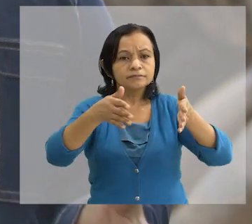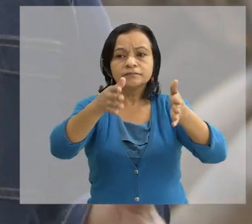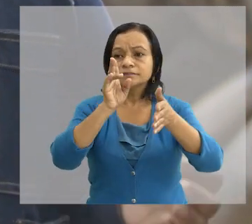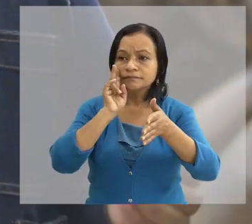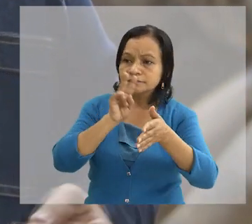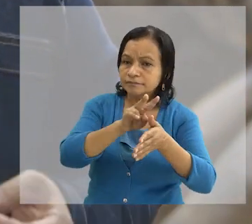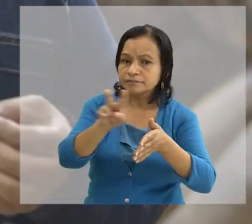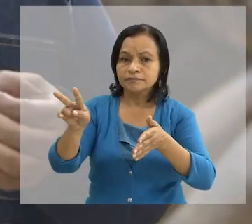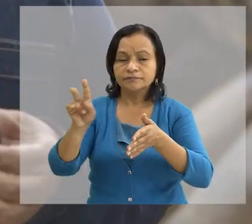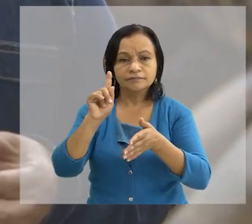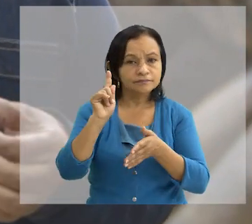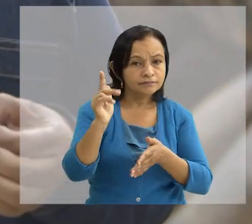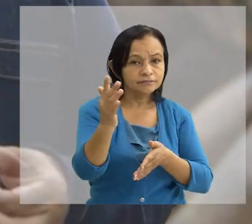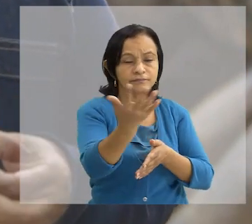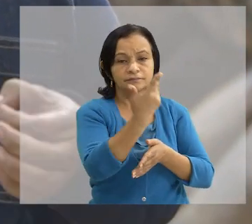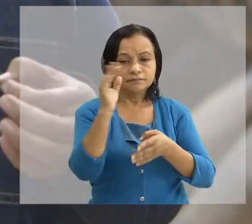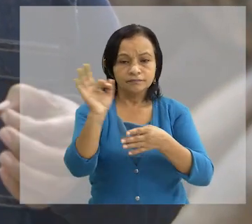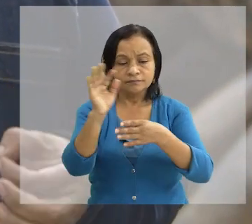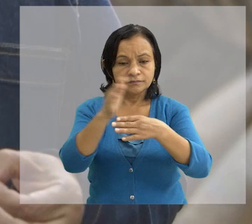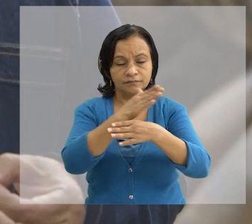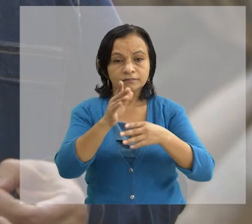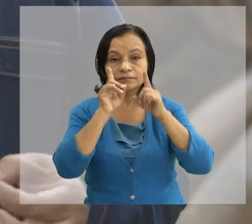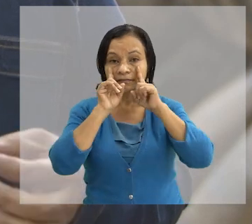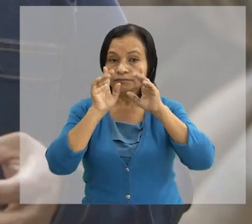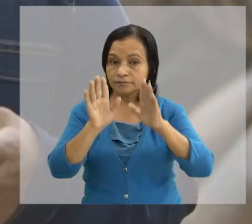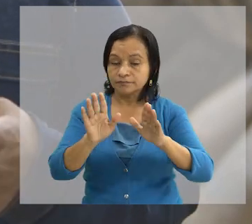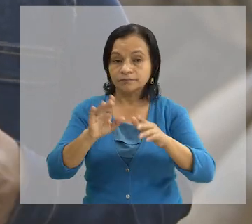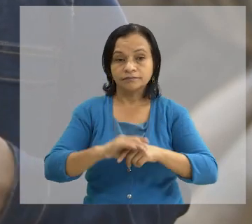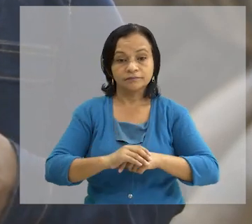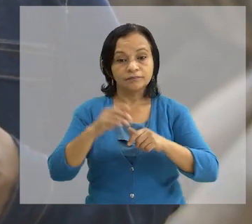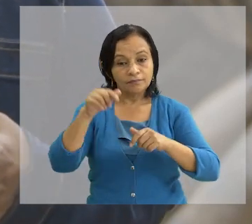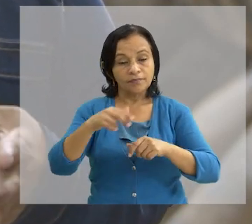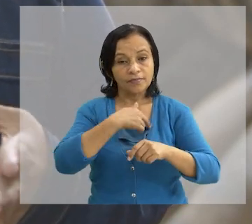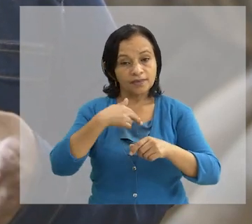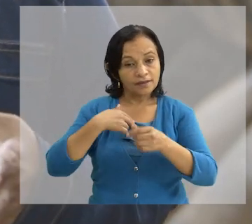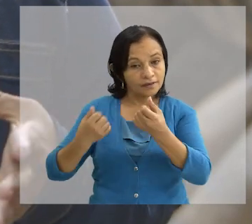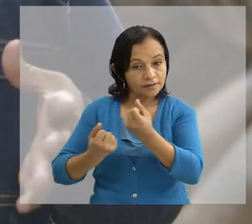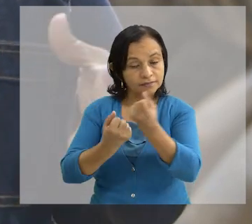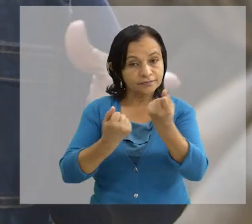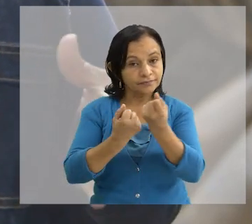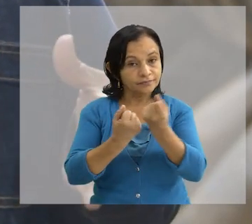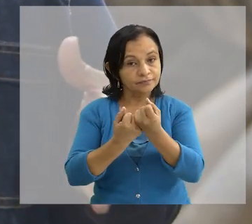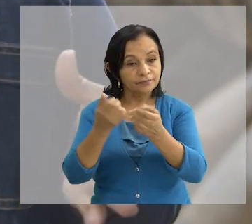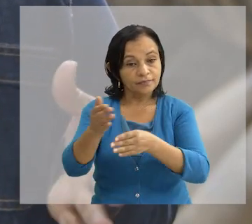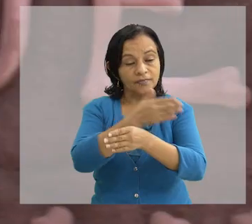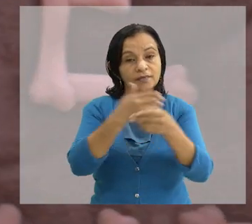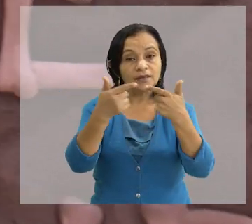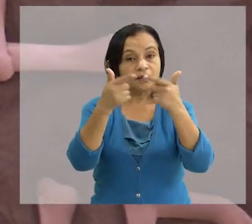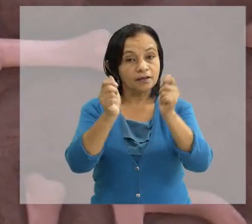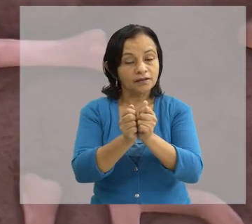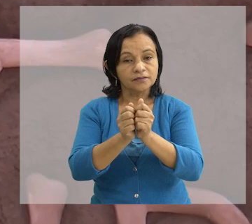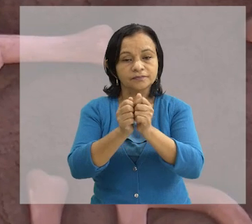haciendo Aquí se tomaron todas las medidas de seguridad Aquí hubo un asesoramiento Aquí hay un equipo